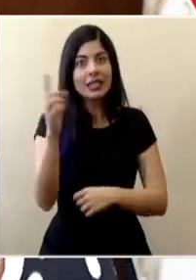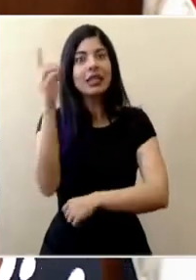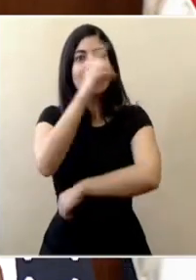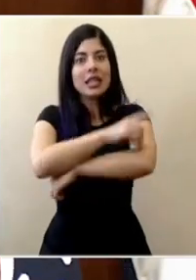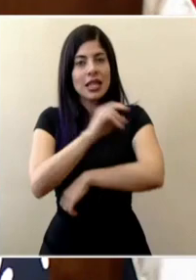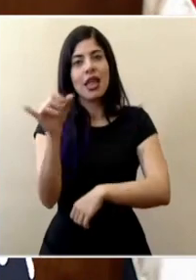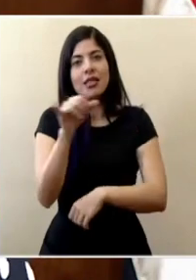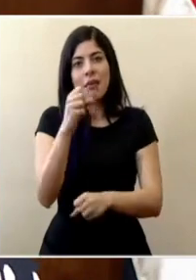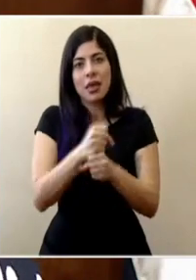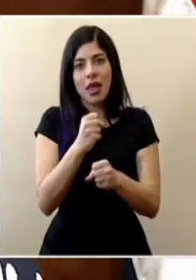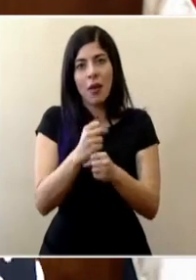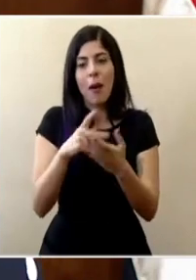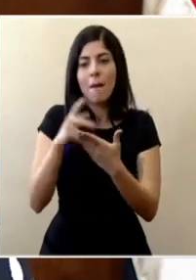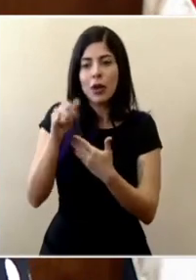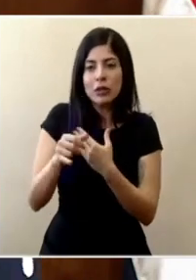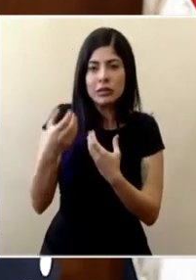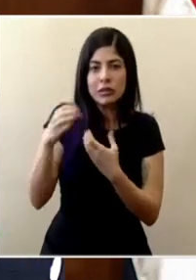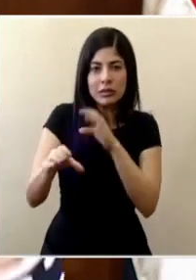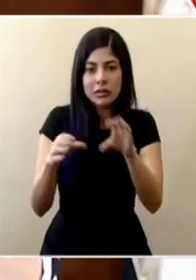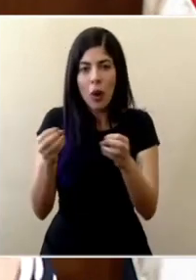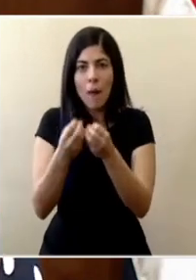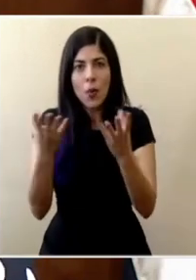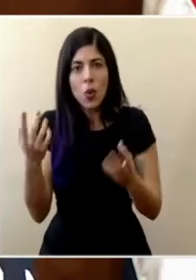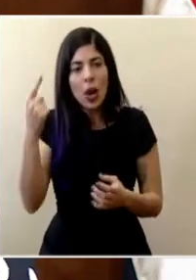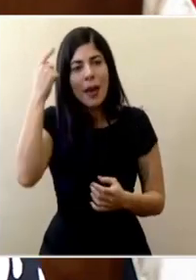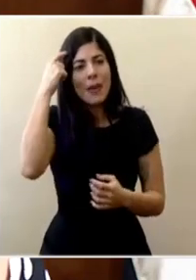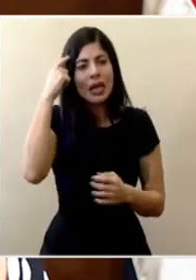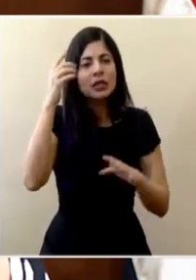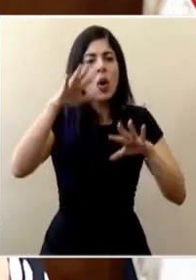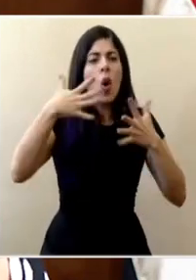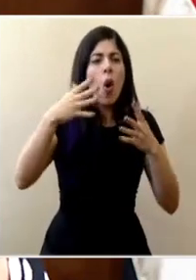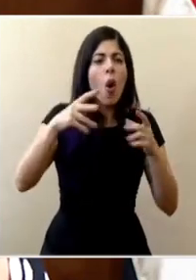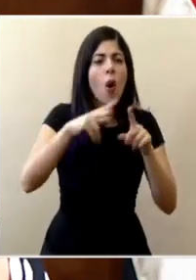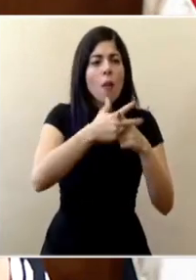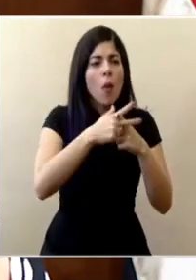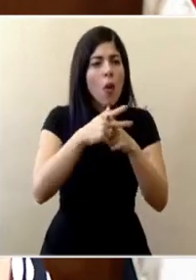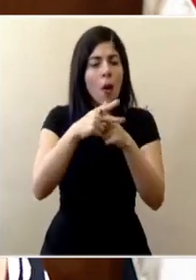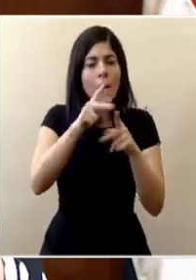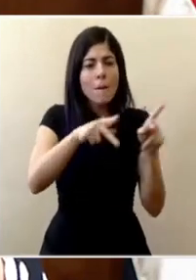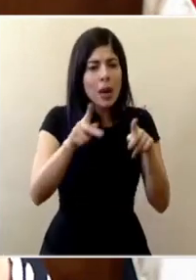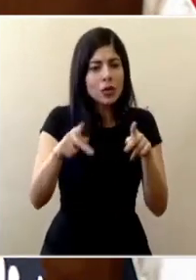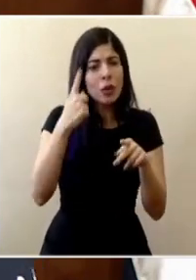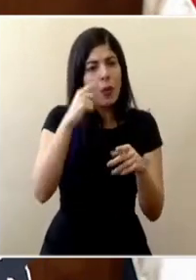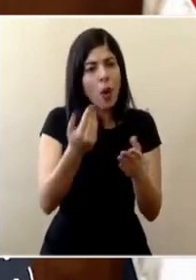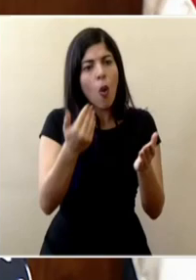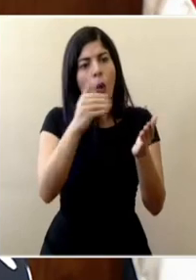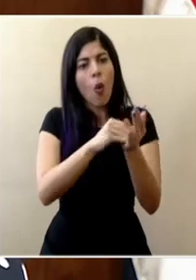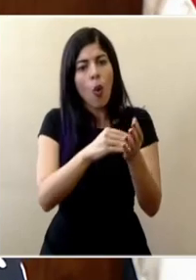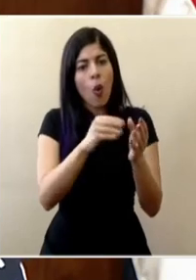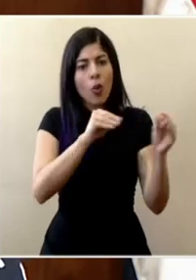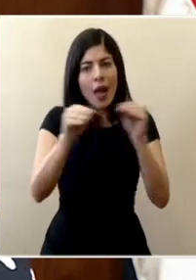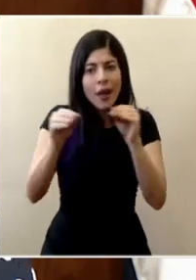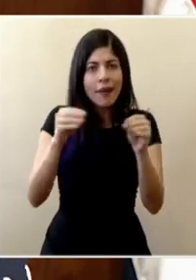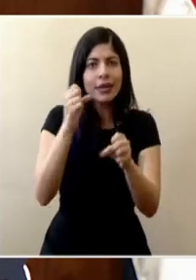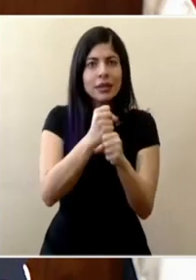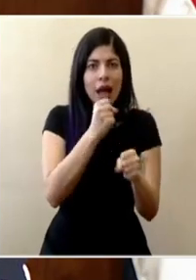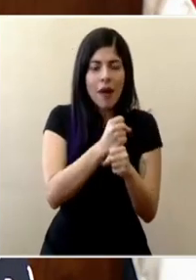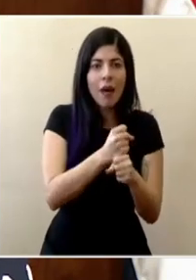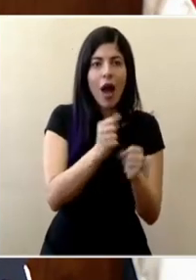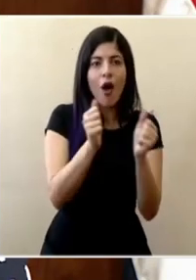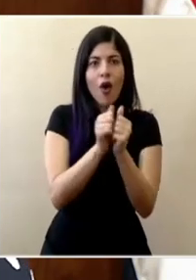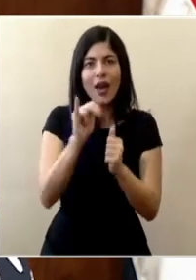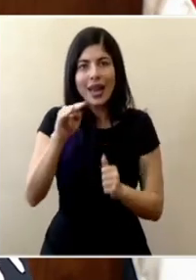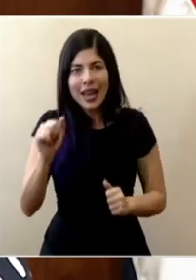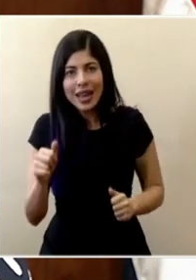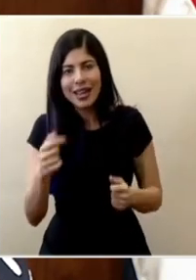trabajando con proyectos de inversión pública repensando el perfil de la gente que necesitamos para poder incidir en nuevos perfiles de empleabilidad con el